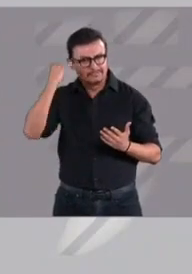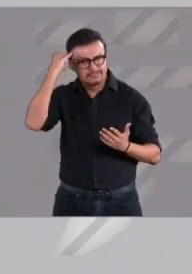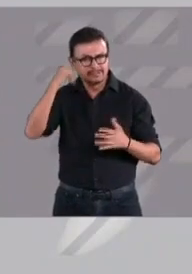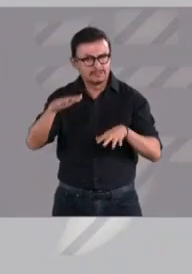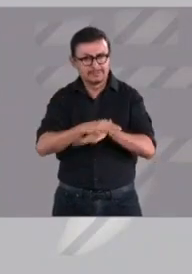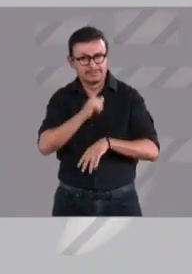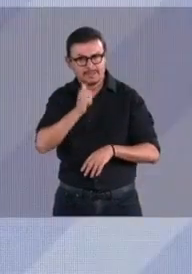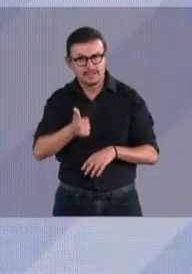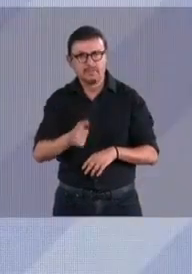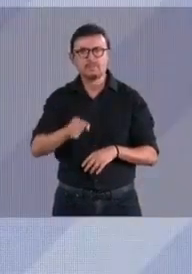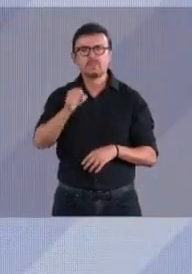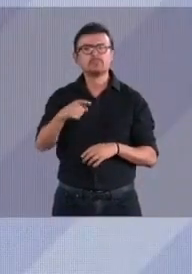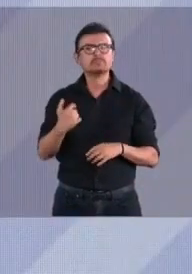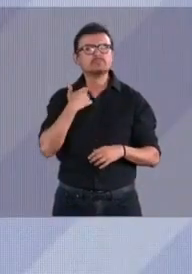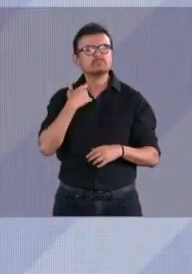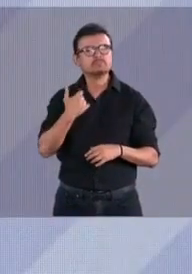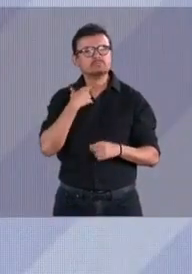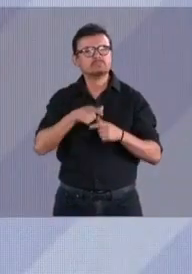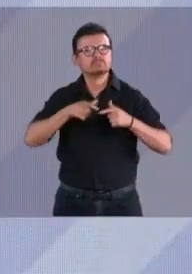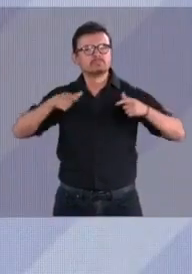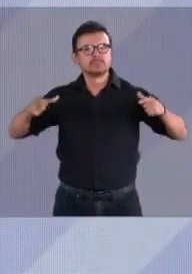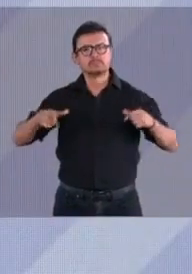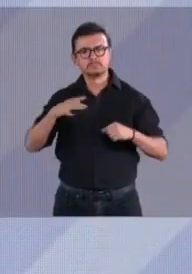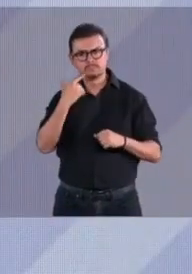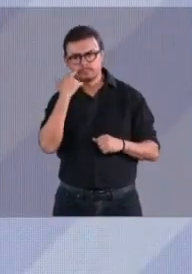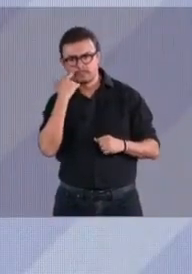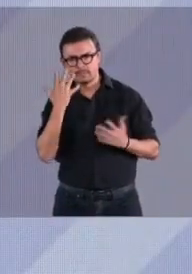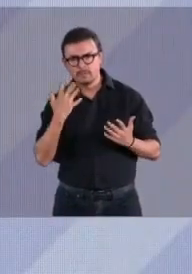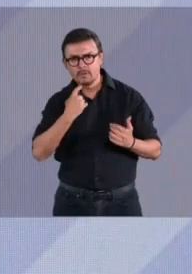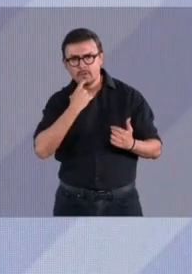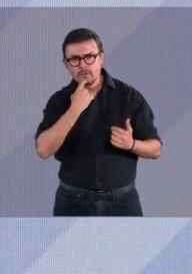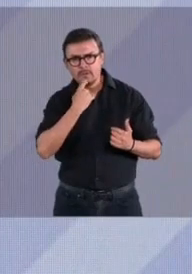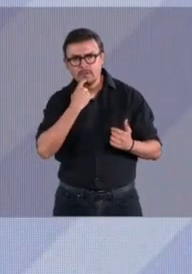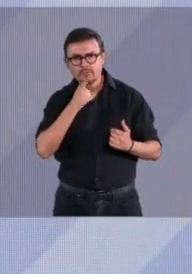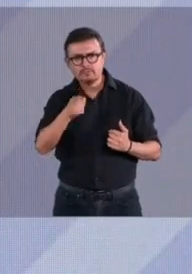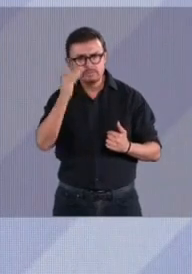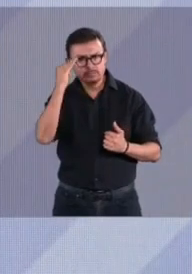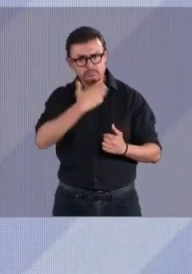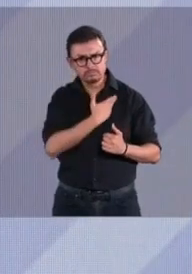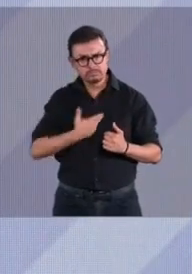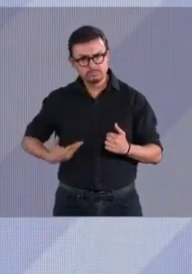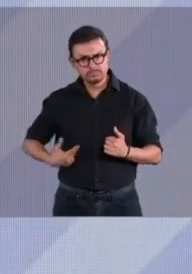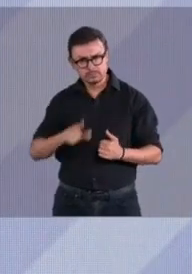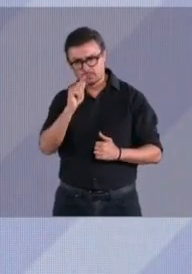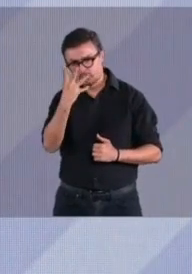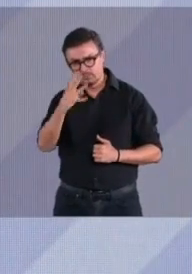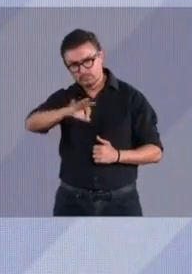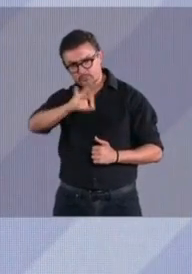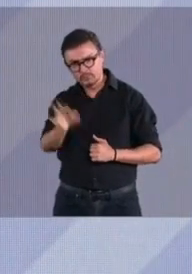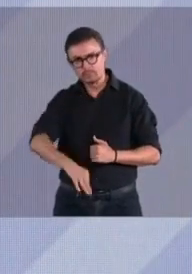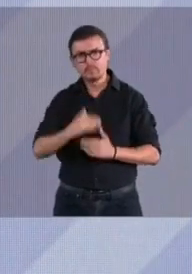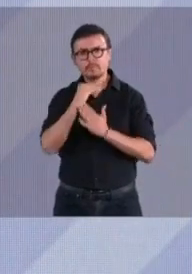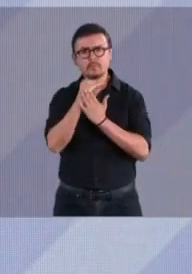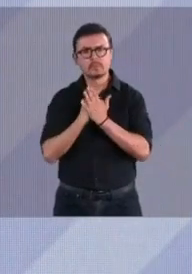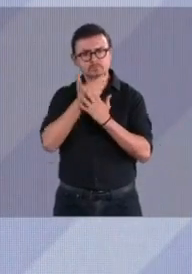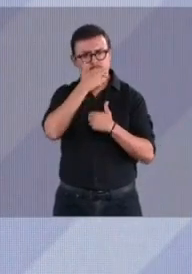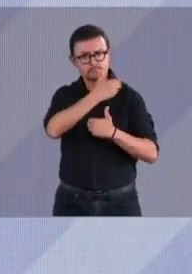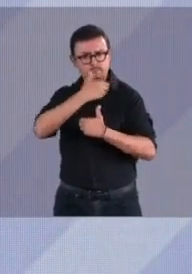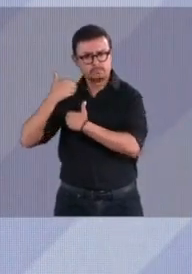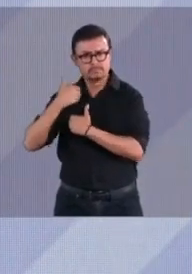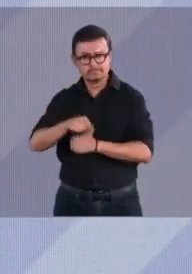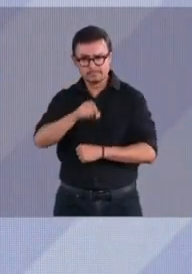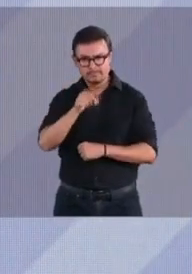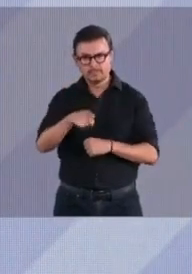los secuestros con el gobierno de Andrés Manuel López Obrador, 74%. Y vamos a hablar de la percepción de la ciudadanía.